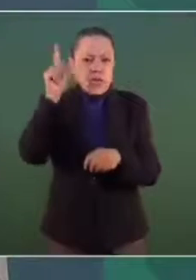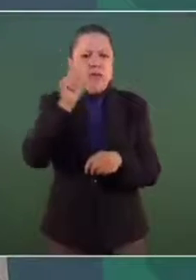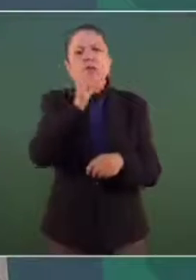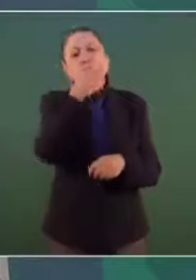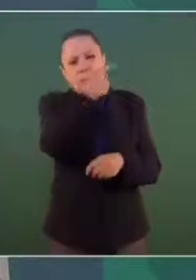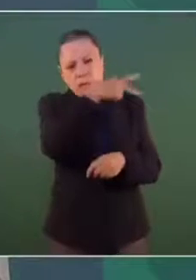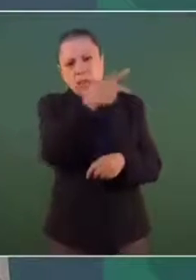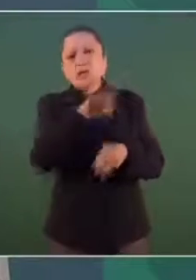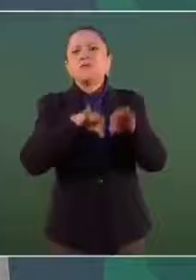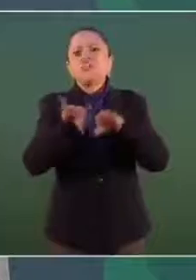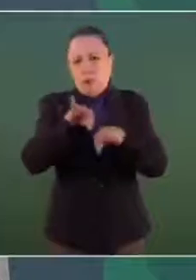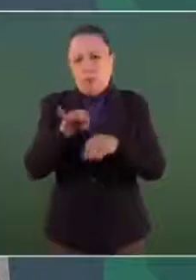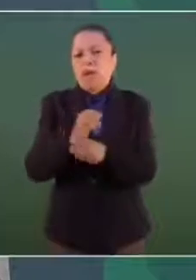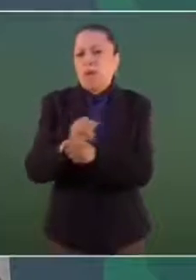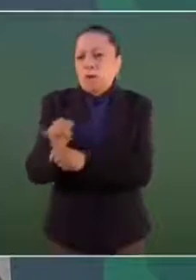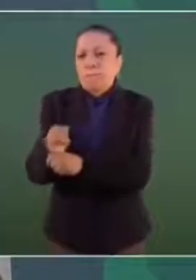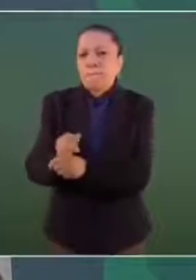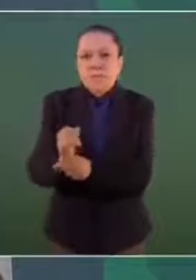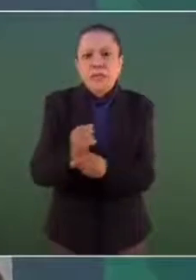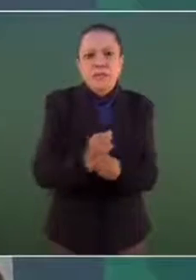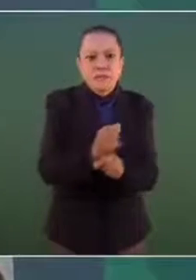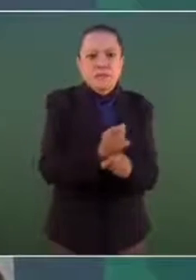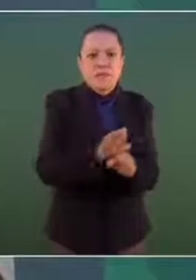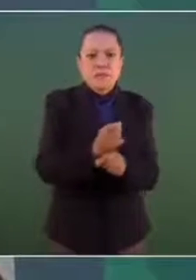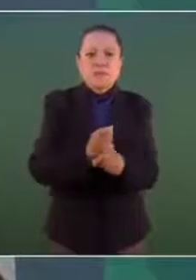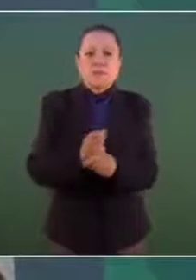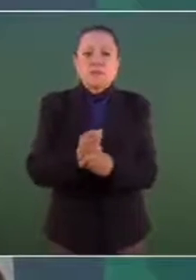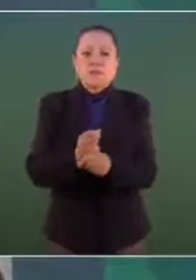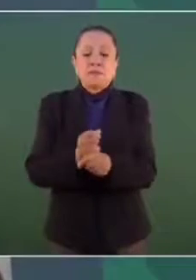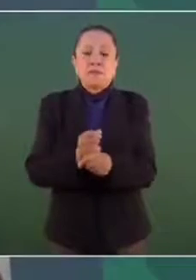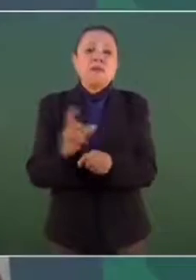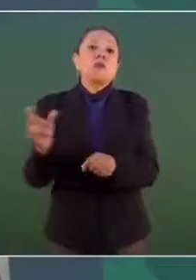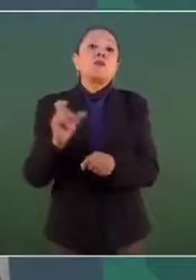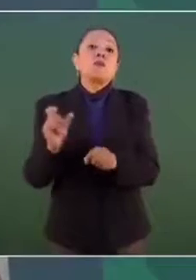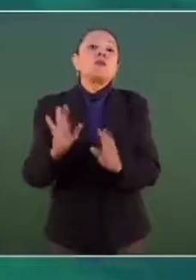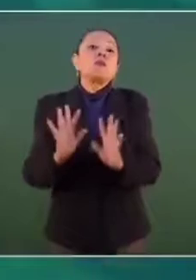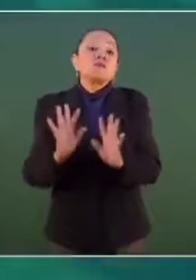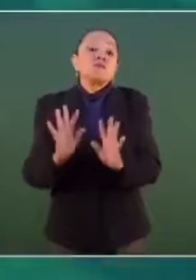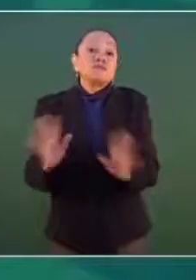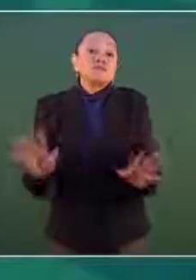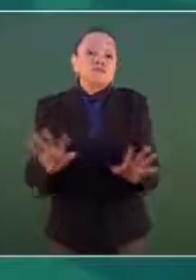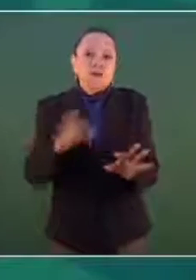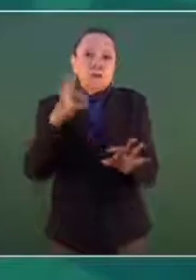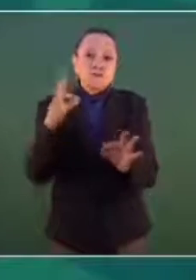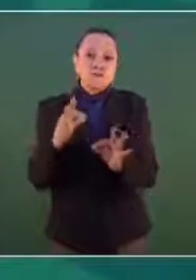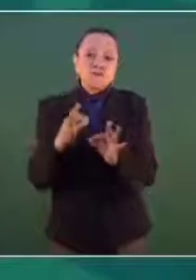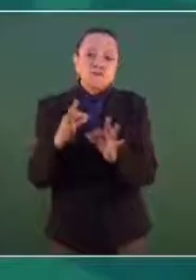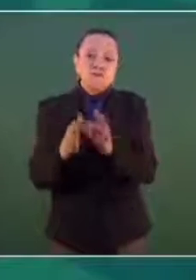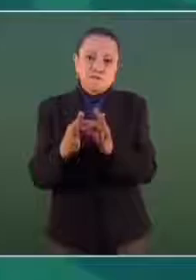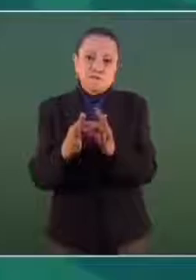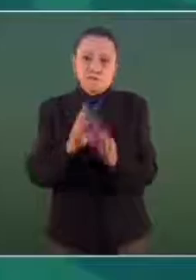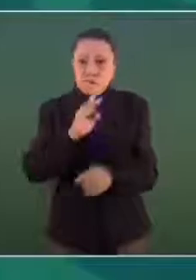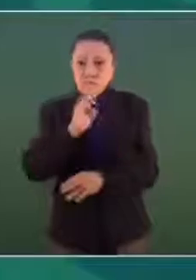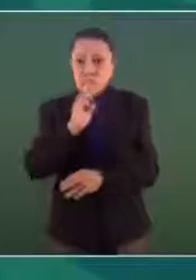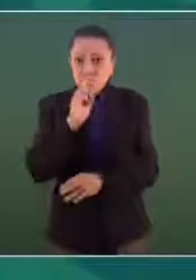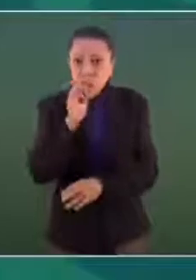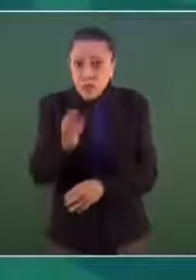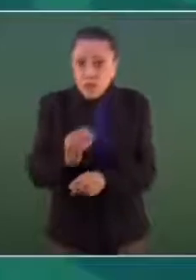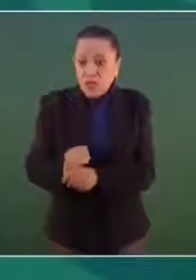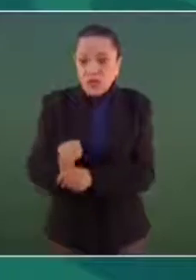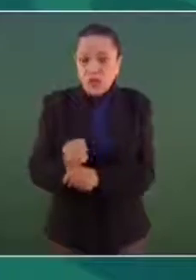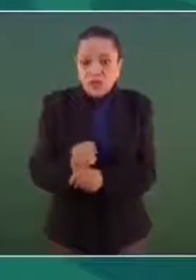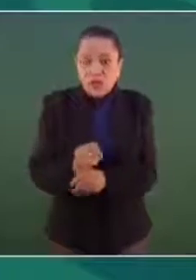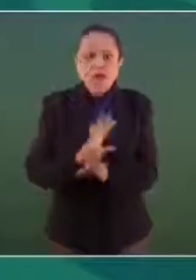su trabajo de investigación y una vez que se tenga el resultado de la investigación